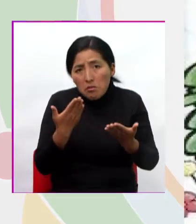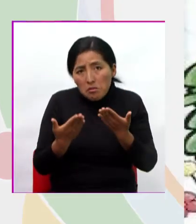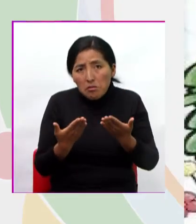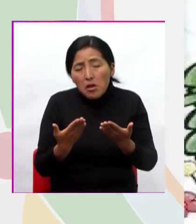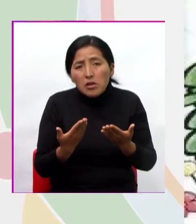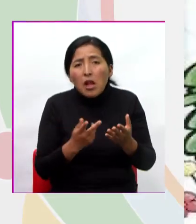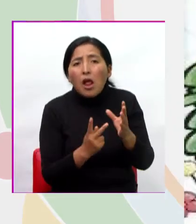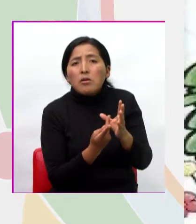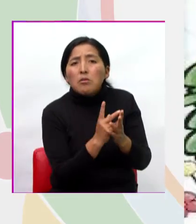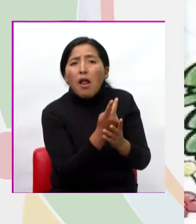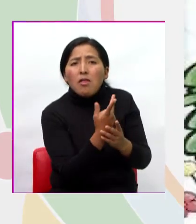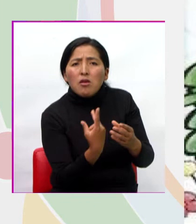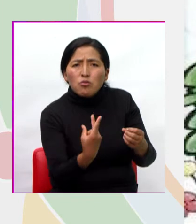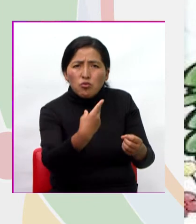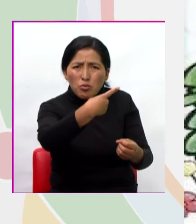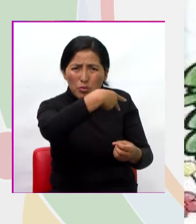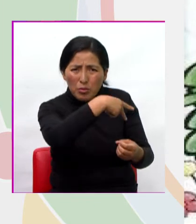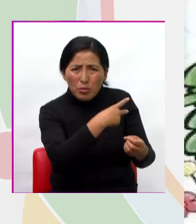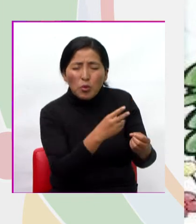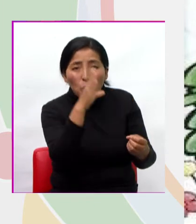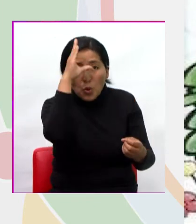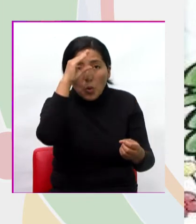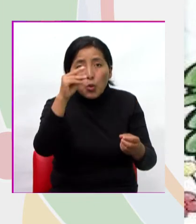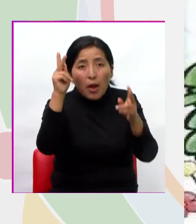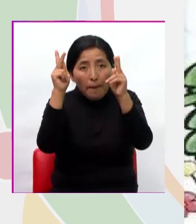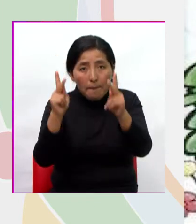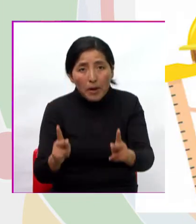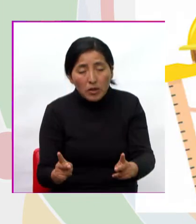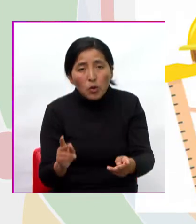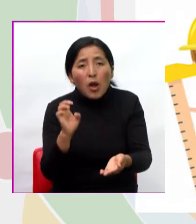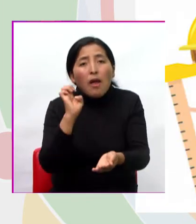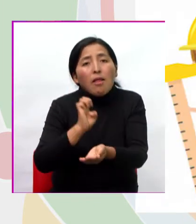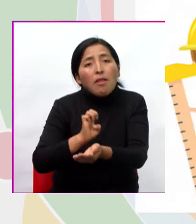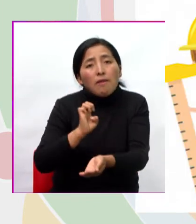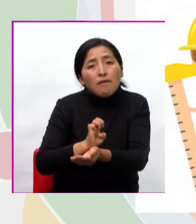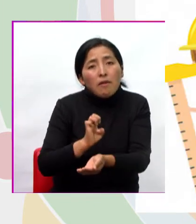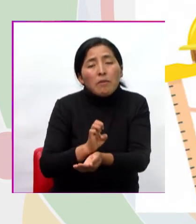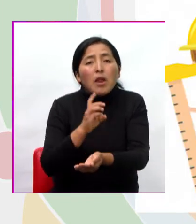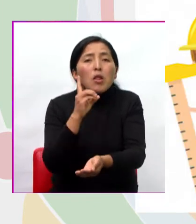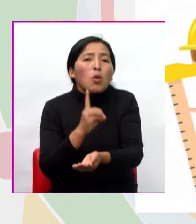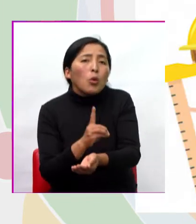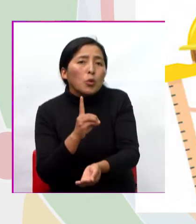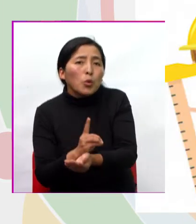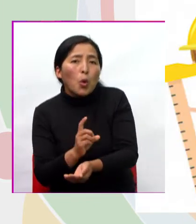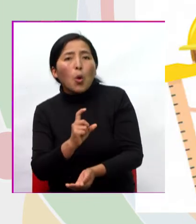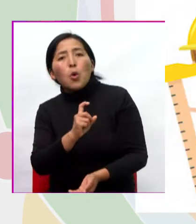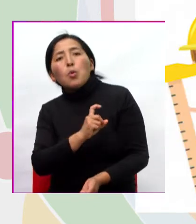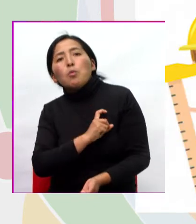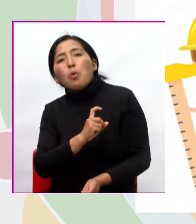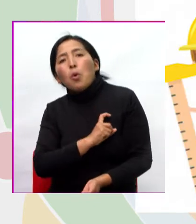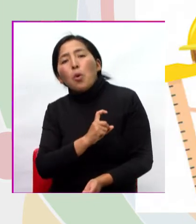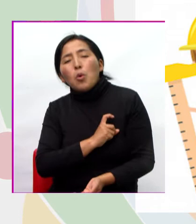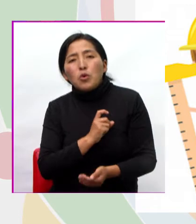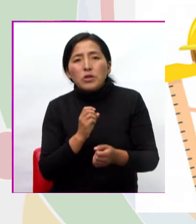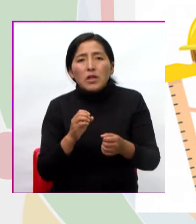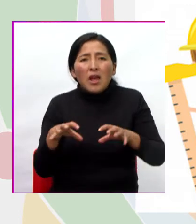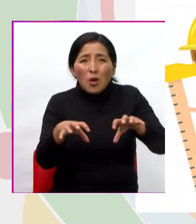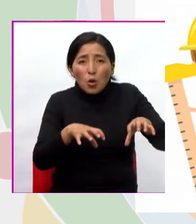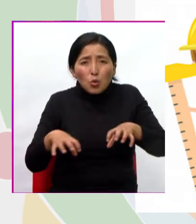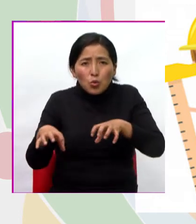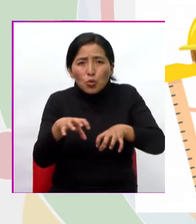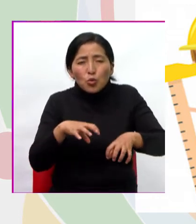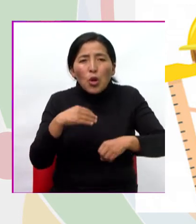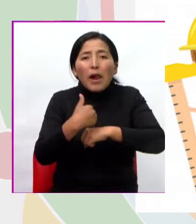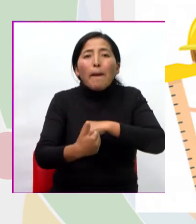Podemos necesitar en algún momento de una enfermera De un médico De un policía De un panadero ¿Qué